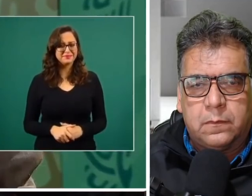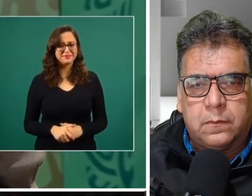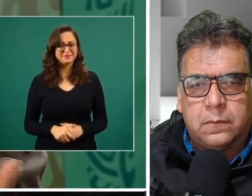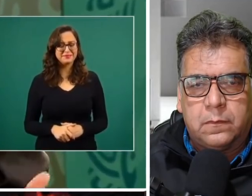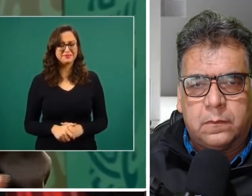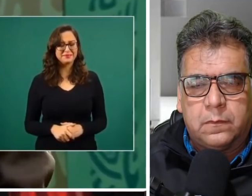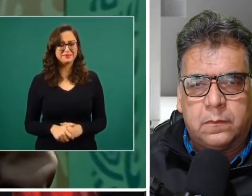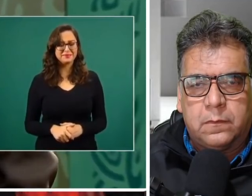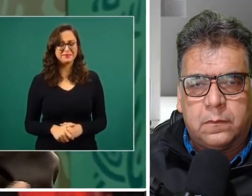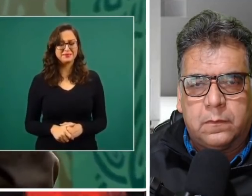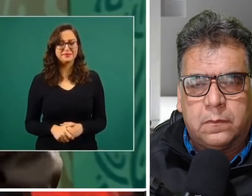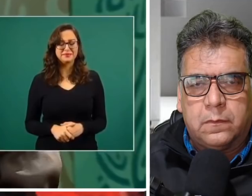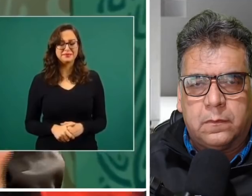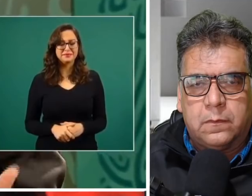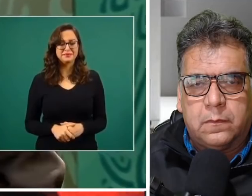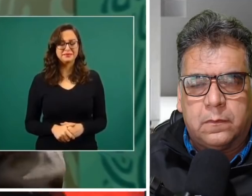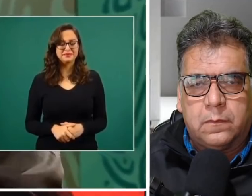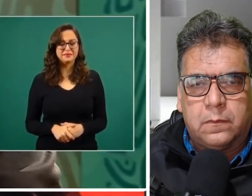Imagínense si